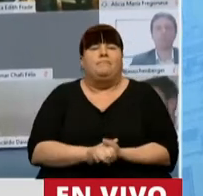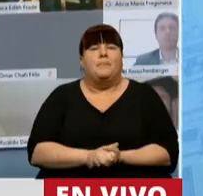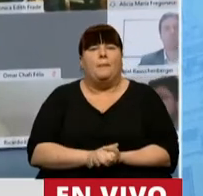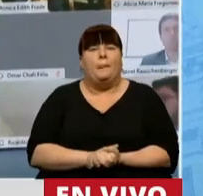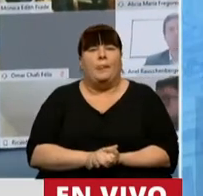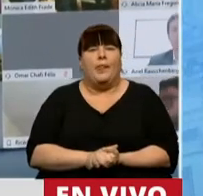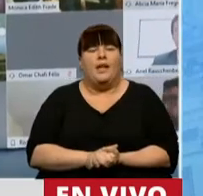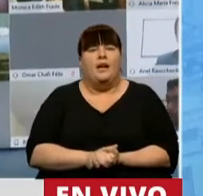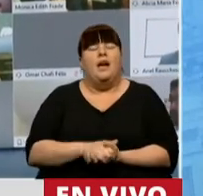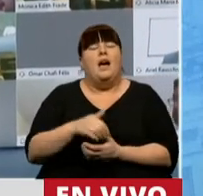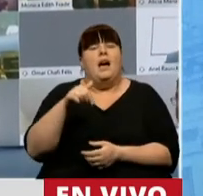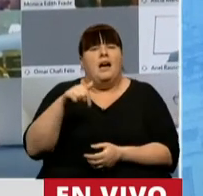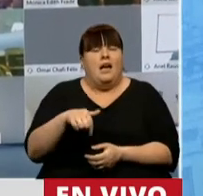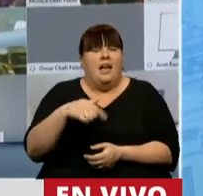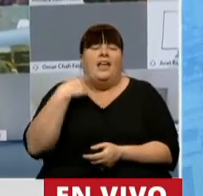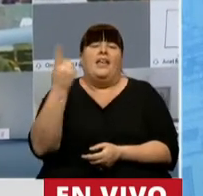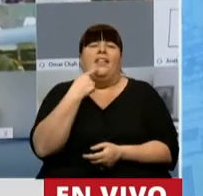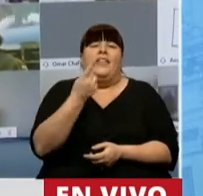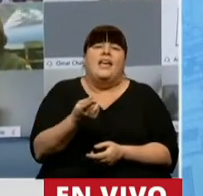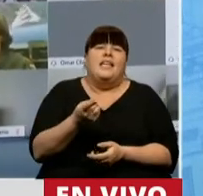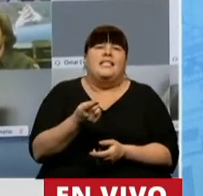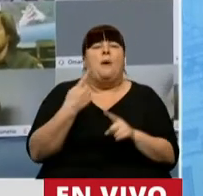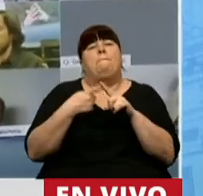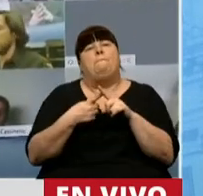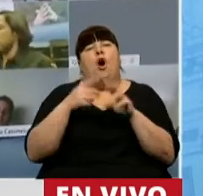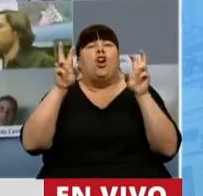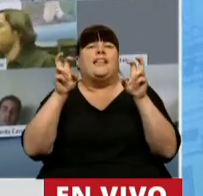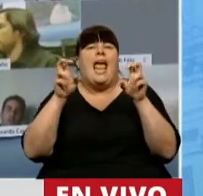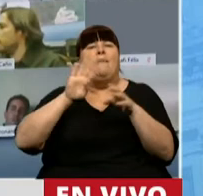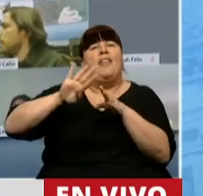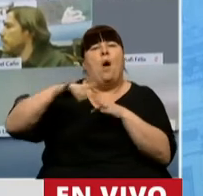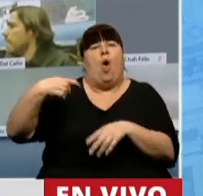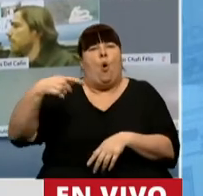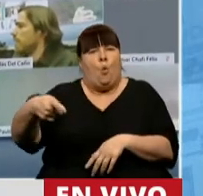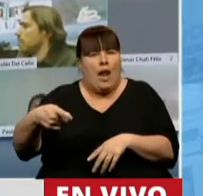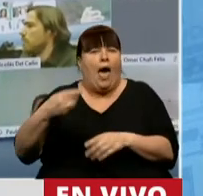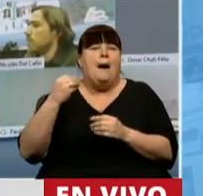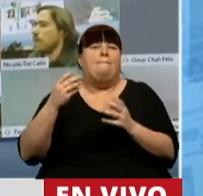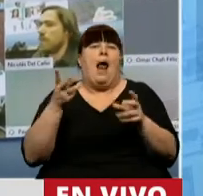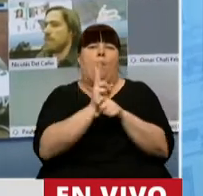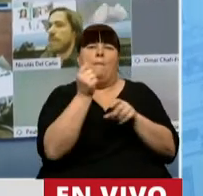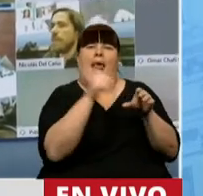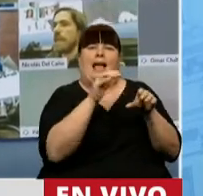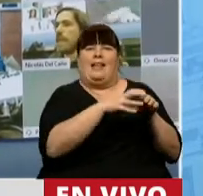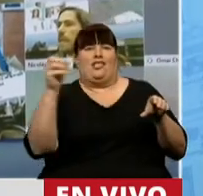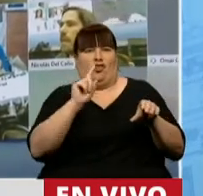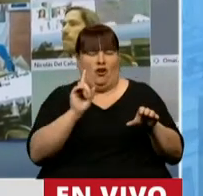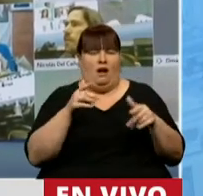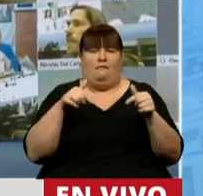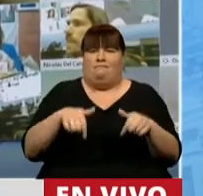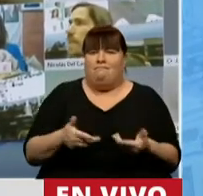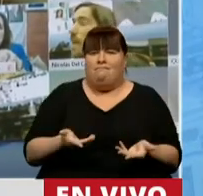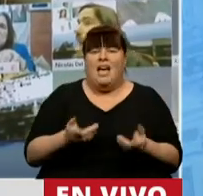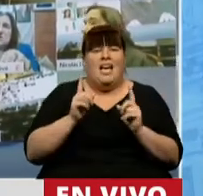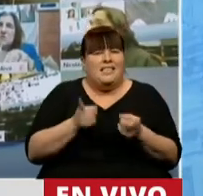acá se dice, es por el tema de la reparación histórica, para blindar el fondo de garantía. Ahora,